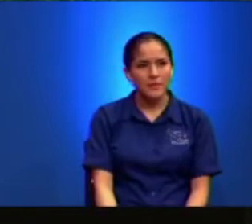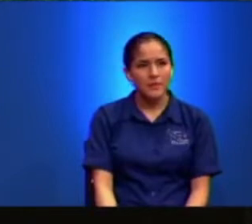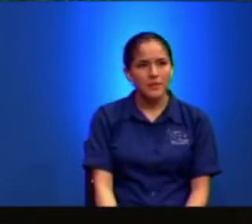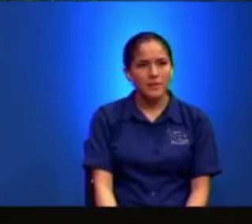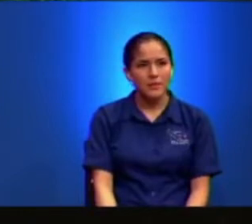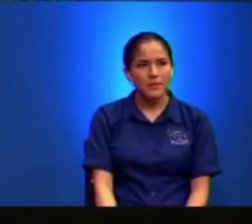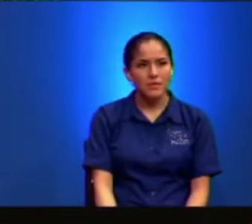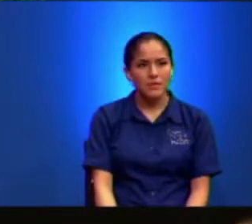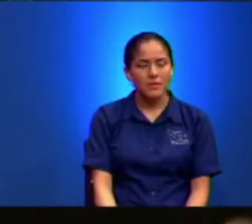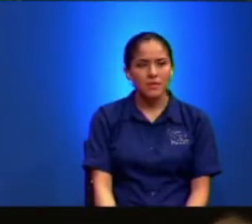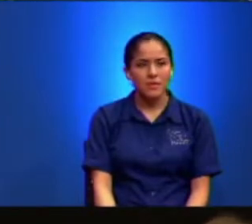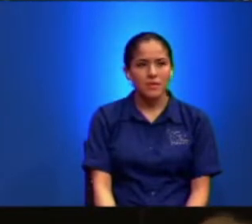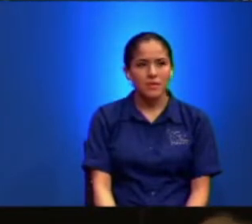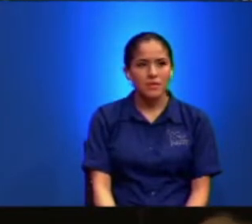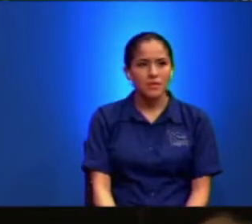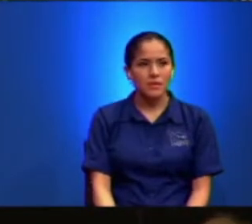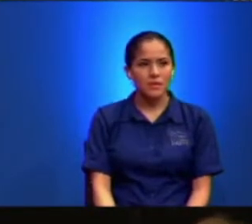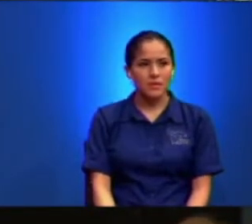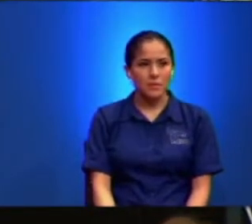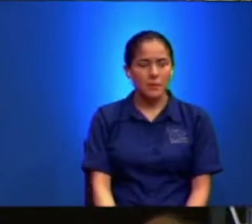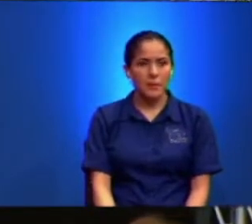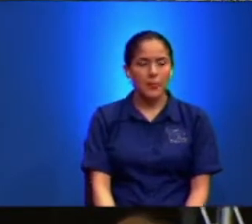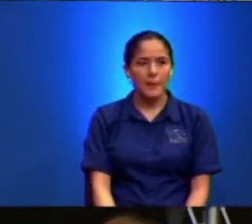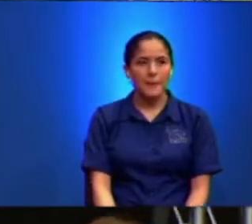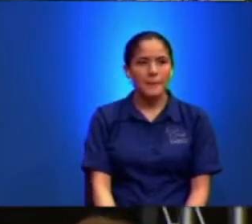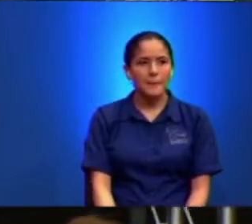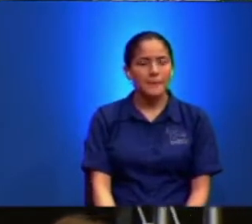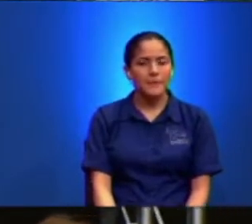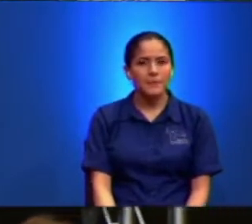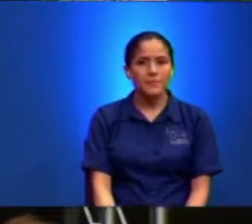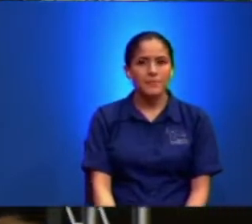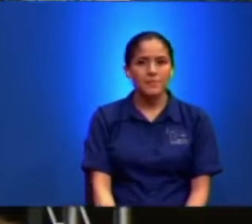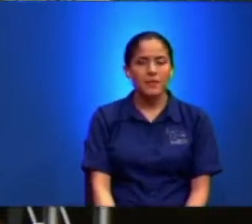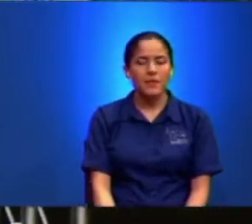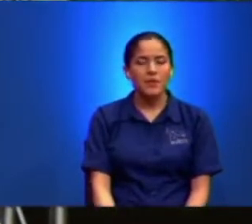Tenían Endurecido El Corazón Dice Hermano Si Yo Creo Que Si